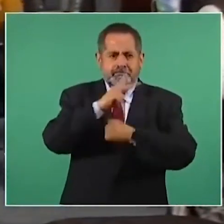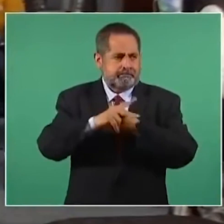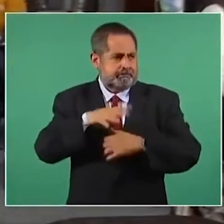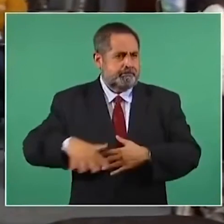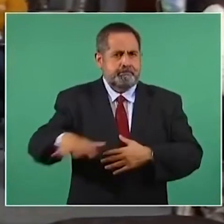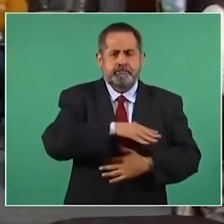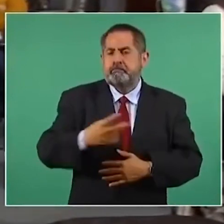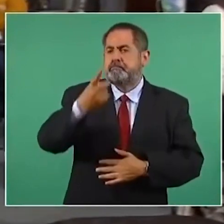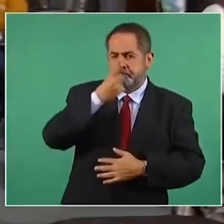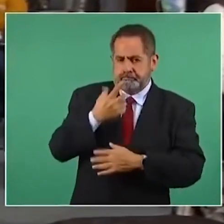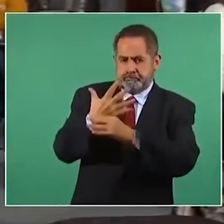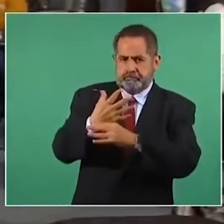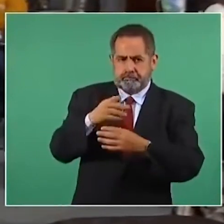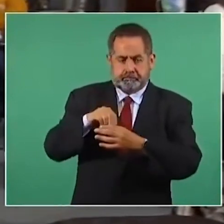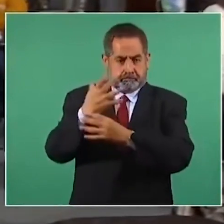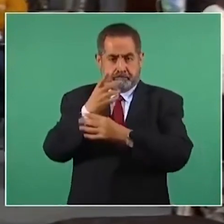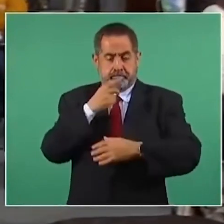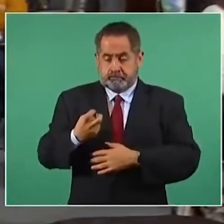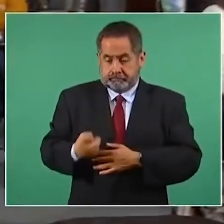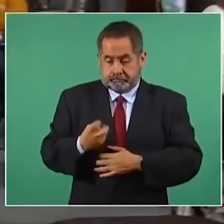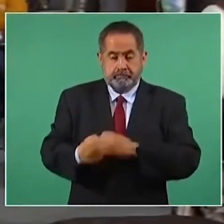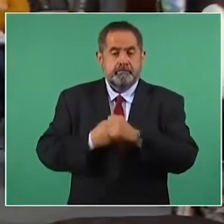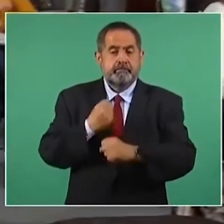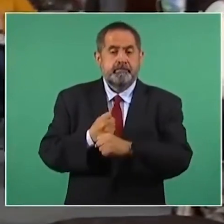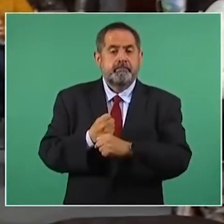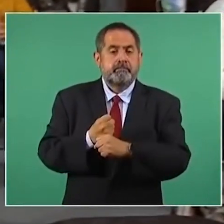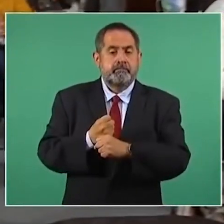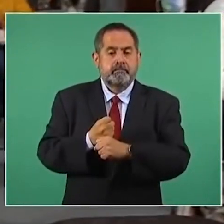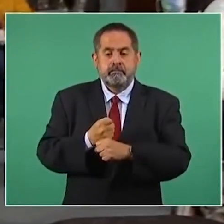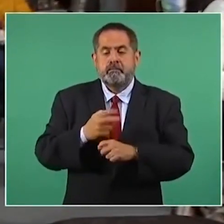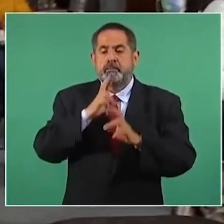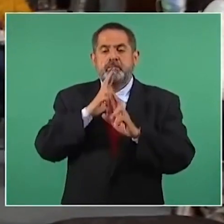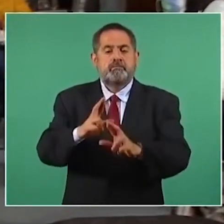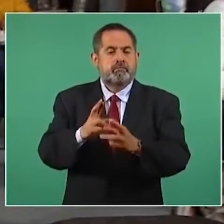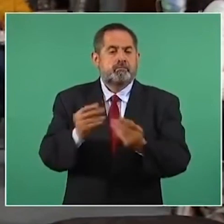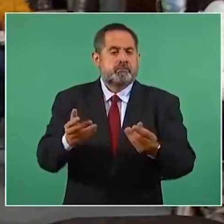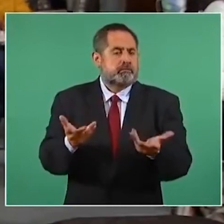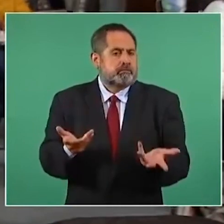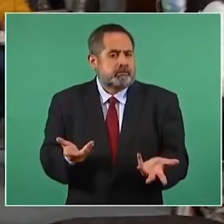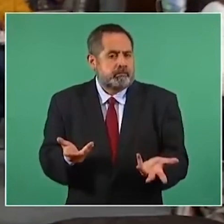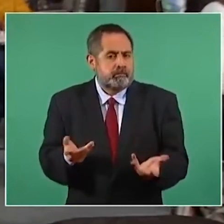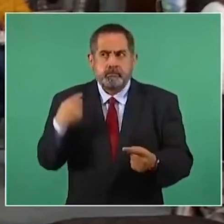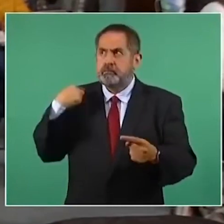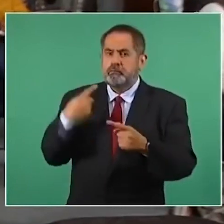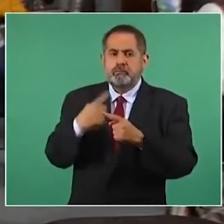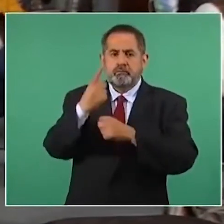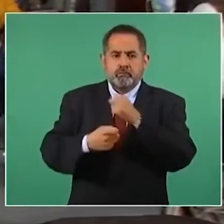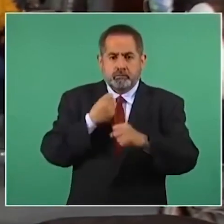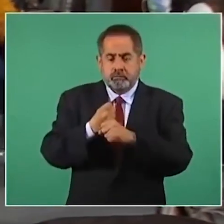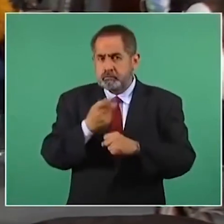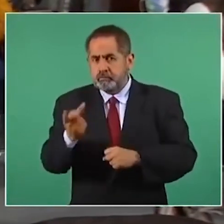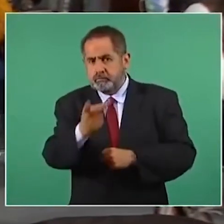registrados en 2021 entre ambas ciudades y expuso que en ese año hubo 485 asesinatos en Nueva York,